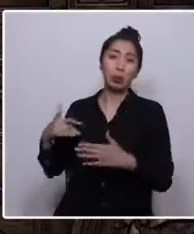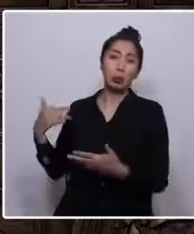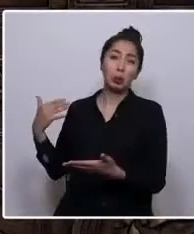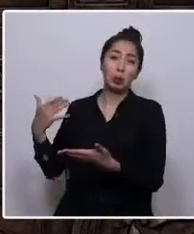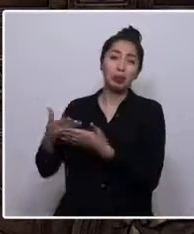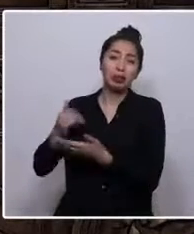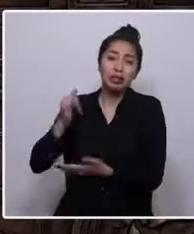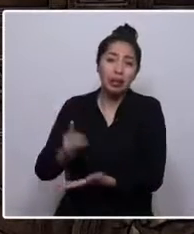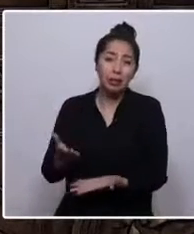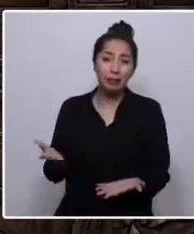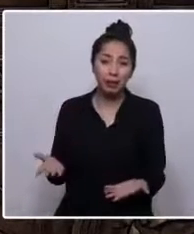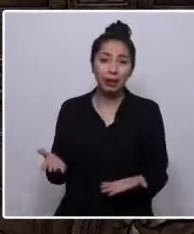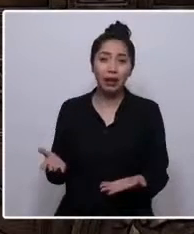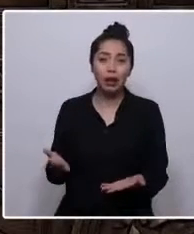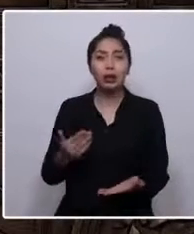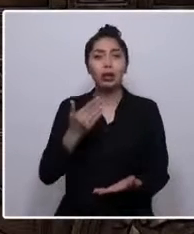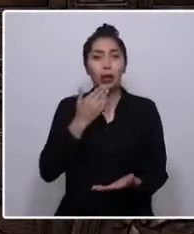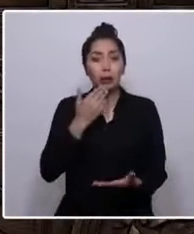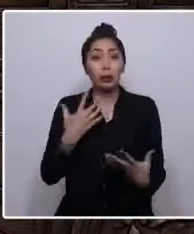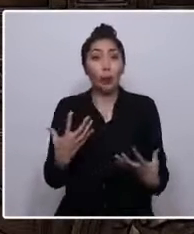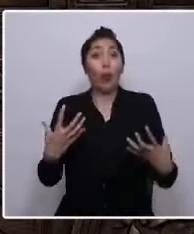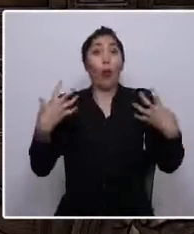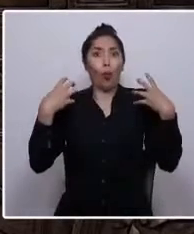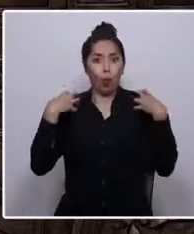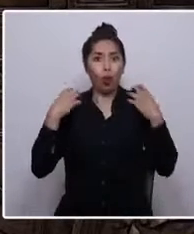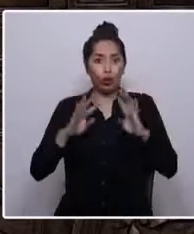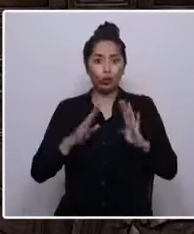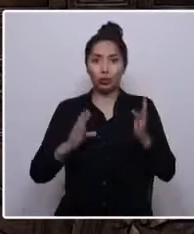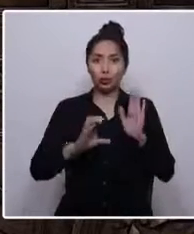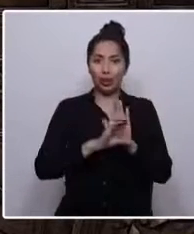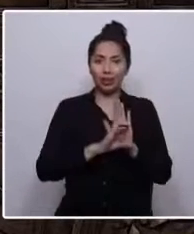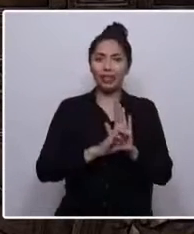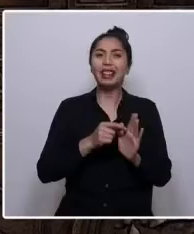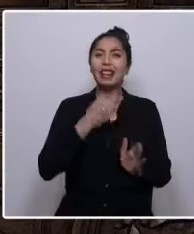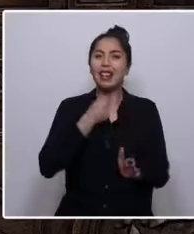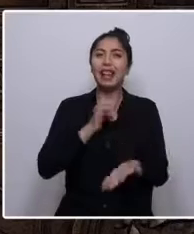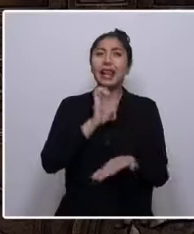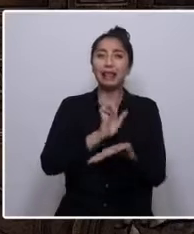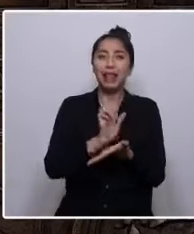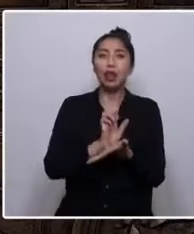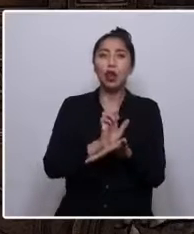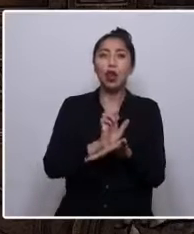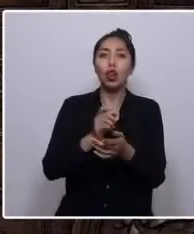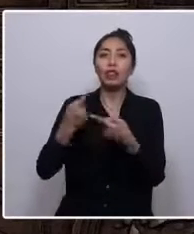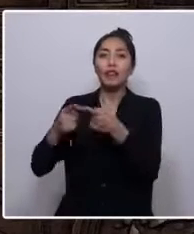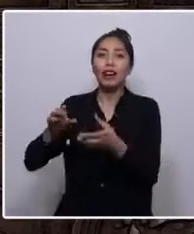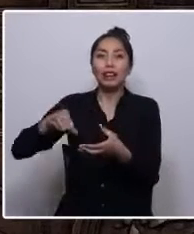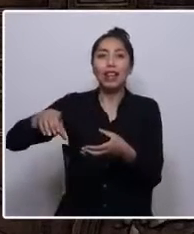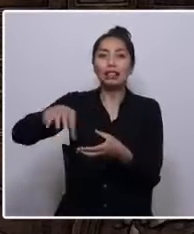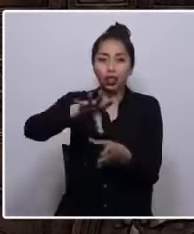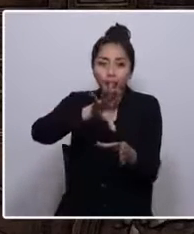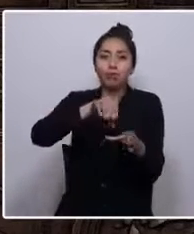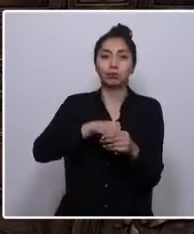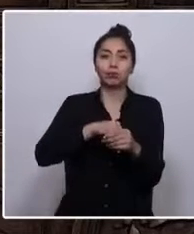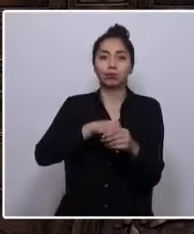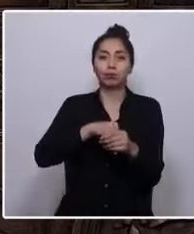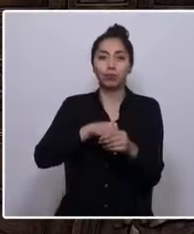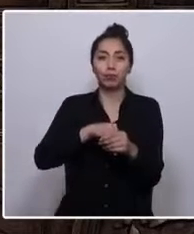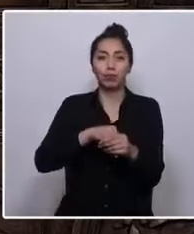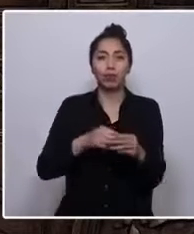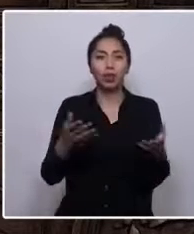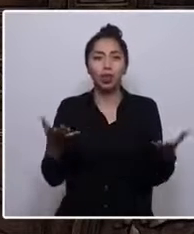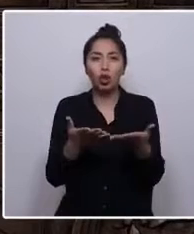desafío de una constituyente que aspira a ser plurinacional. ¿Cómo reconstruir una relación dañada